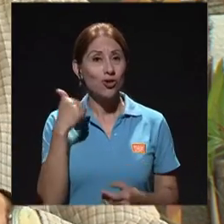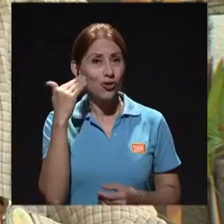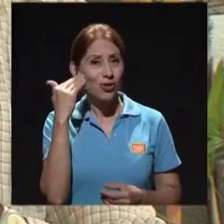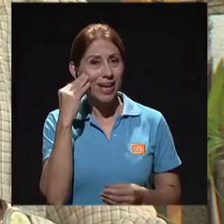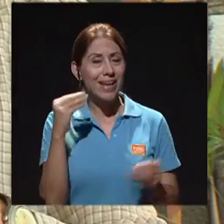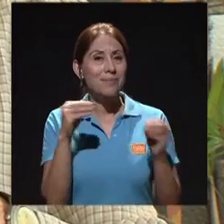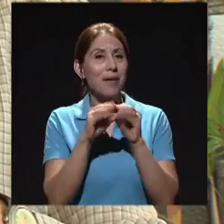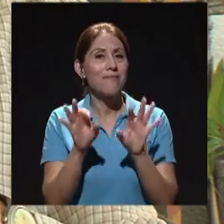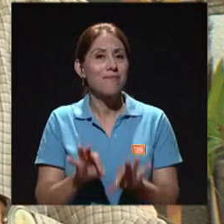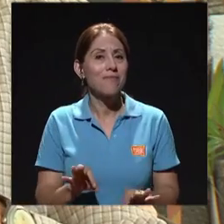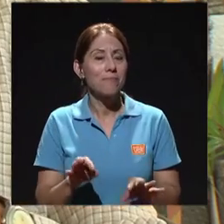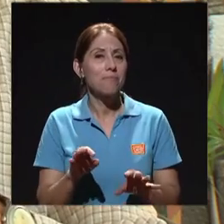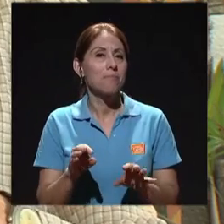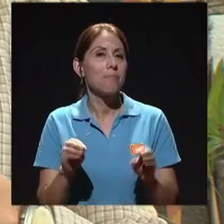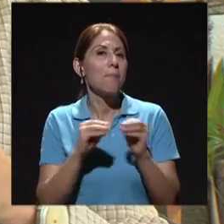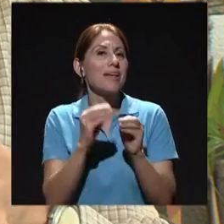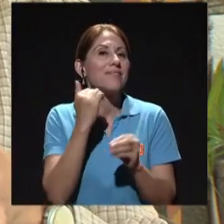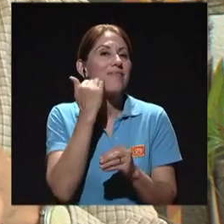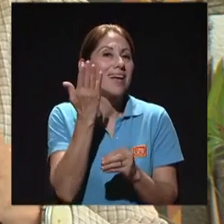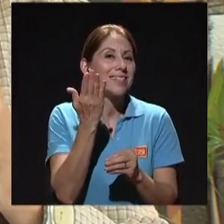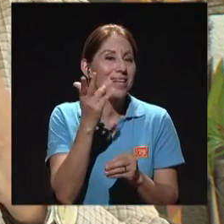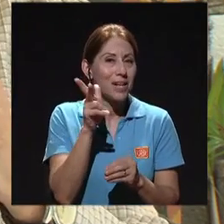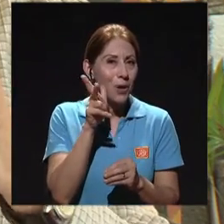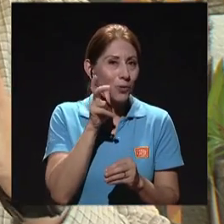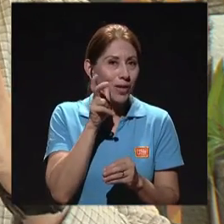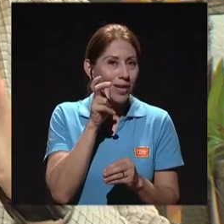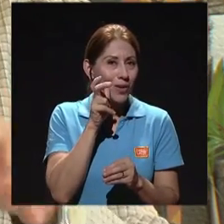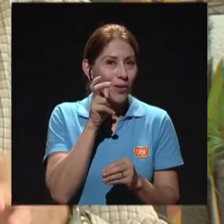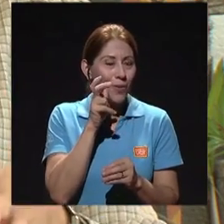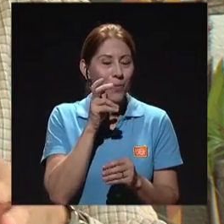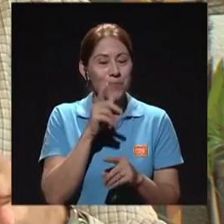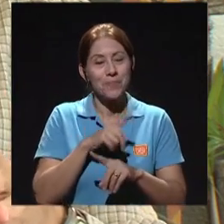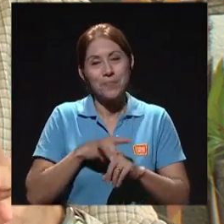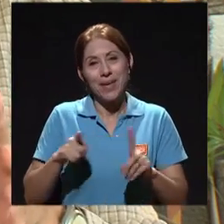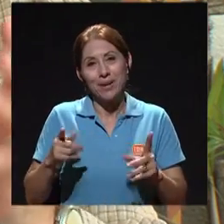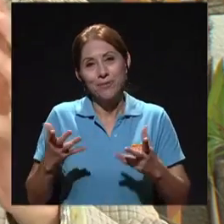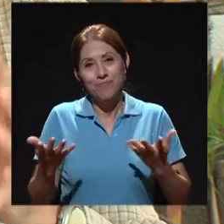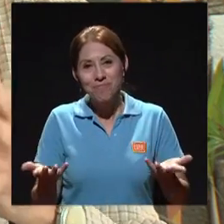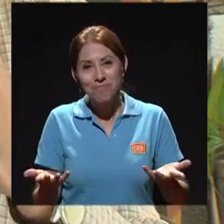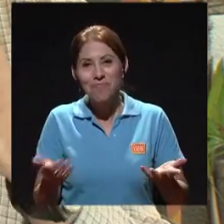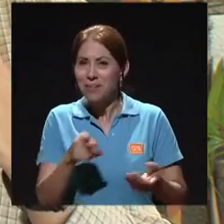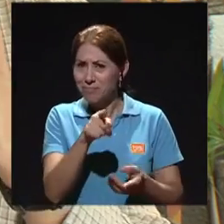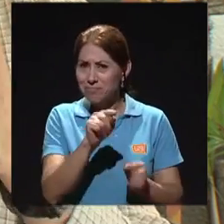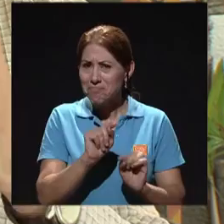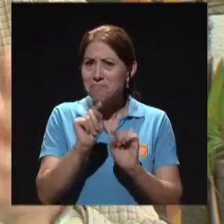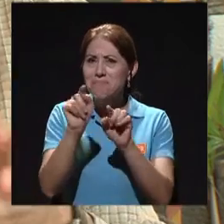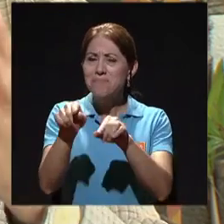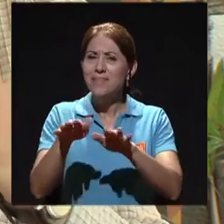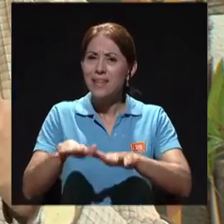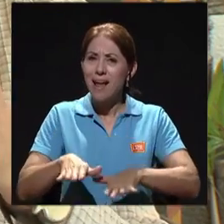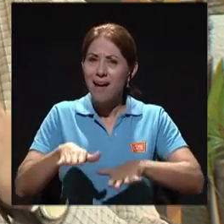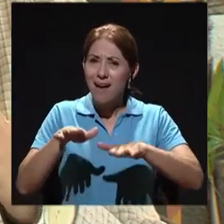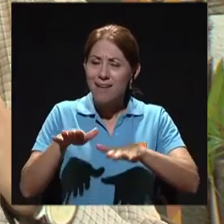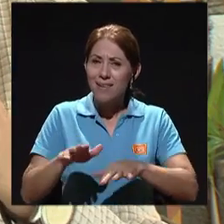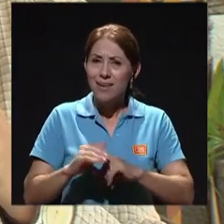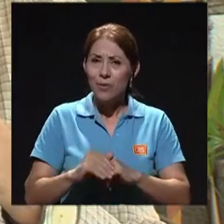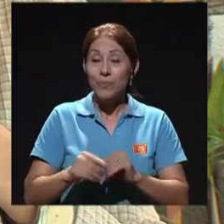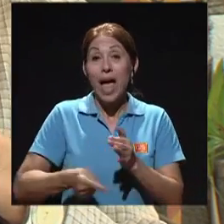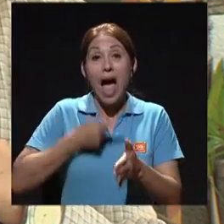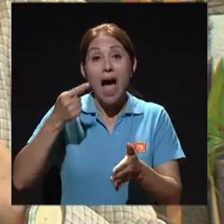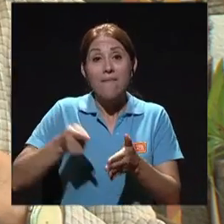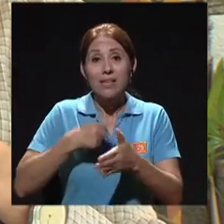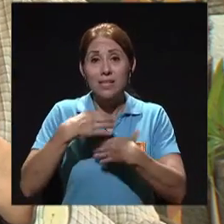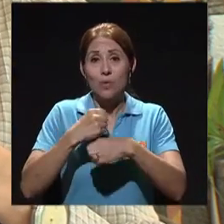Yo sé que es más fácil oírlo que hacerlo, pero que vayan tranquilos, porque uno de los problemas a veces que pasa